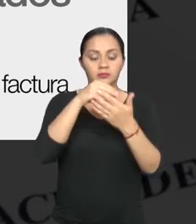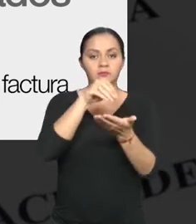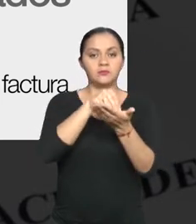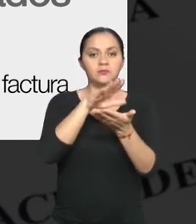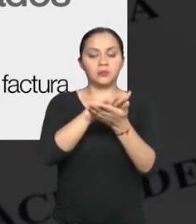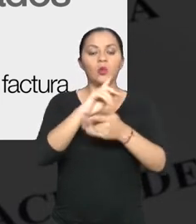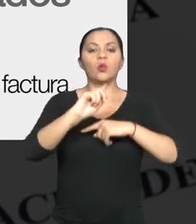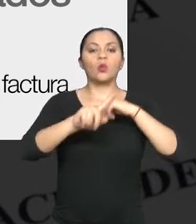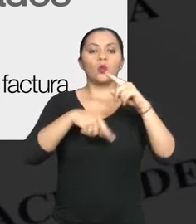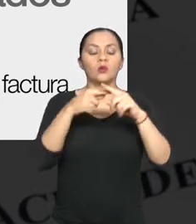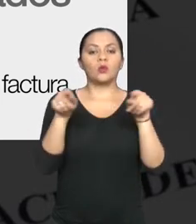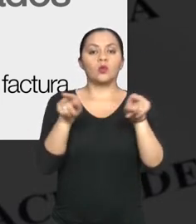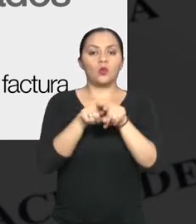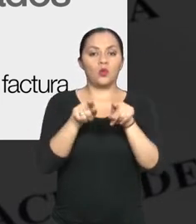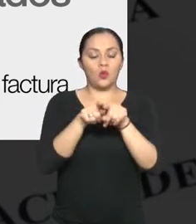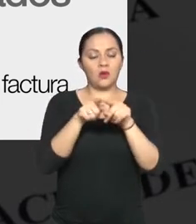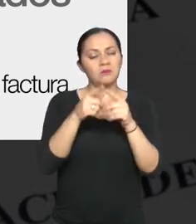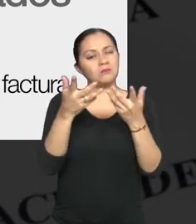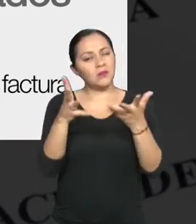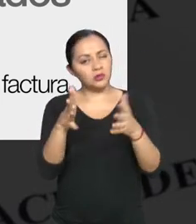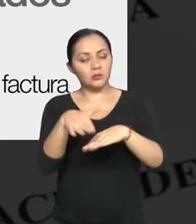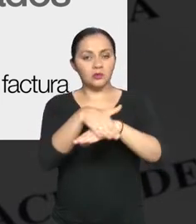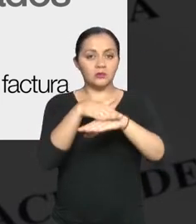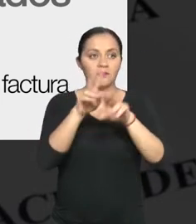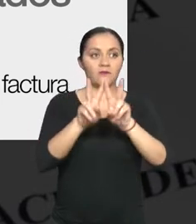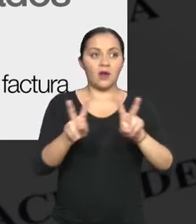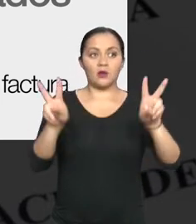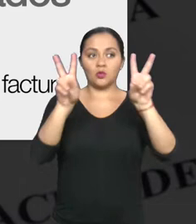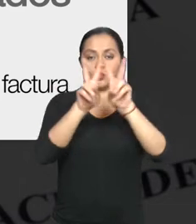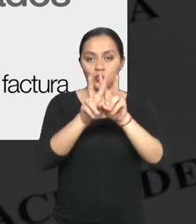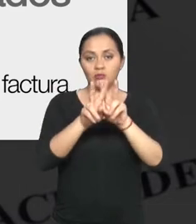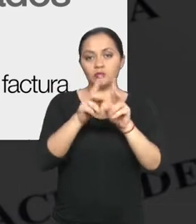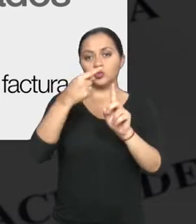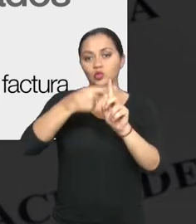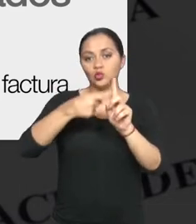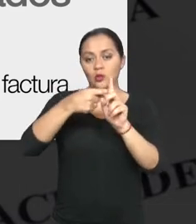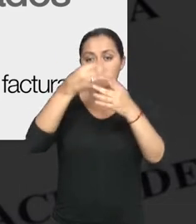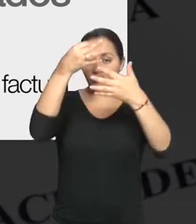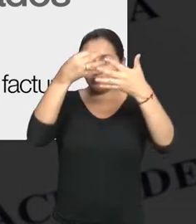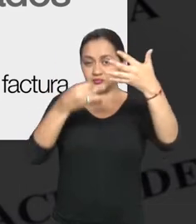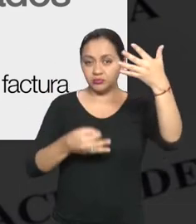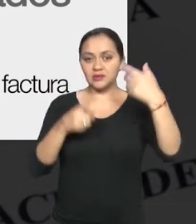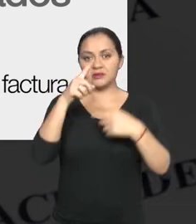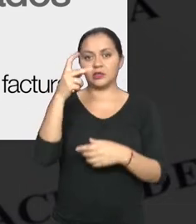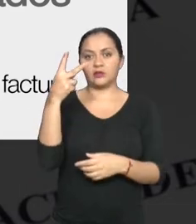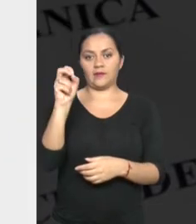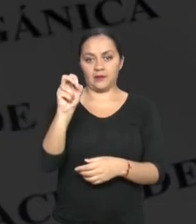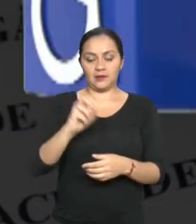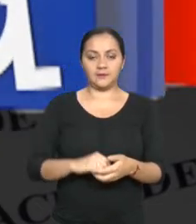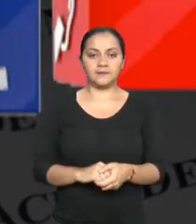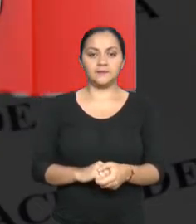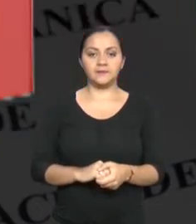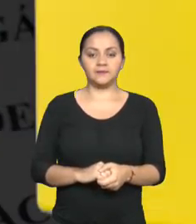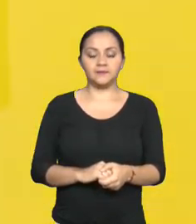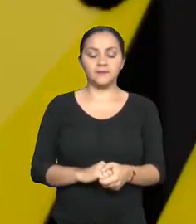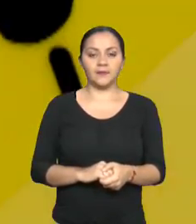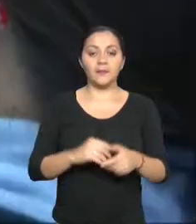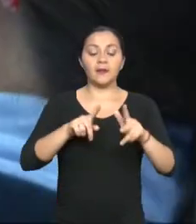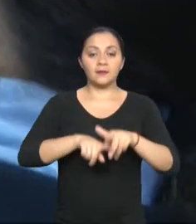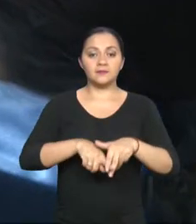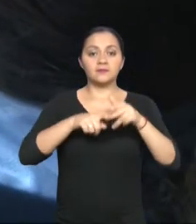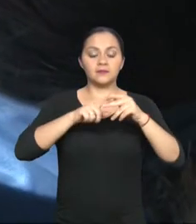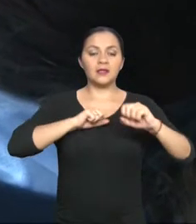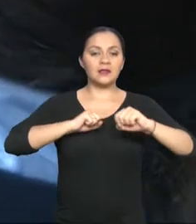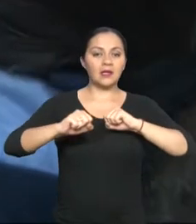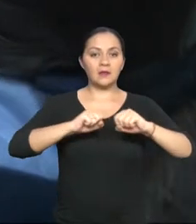exenciones con un precio FOB máximo equivalente a 120 salarios básicos unificados. Para iniciar los